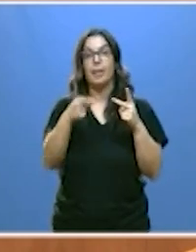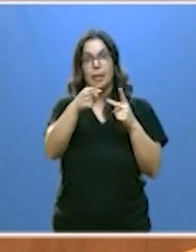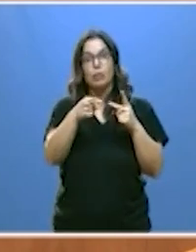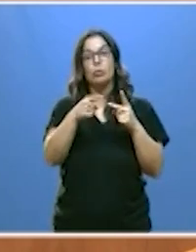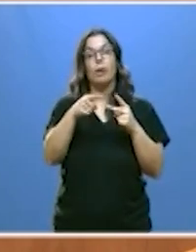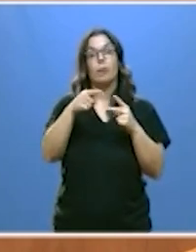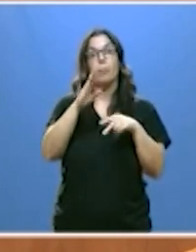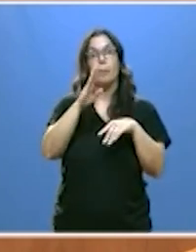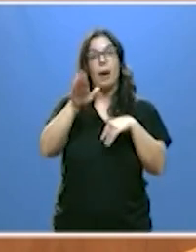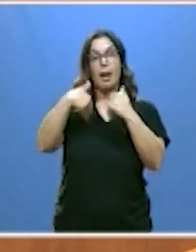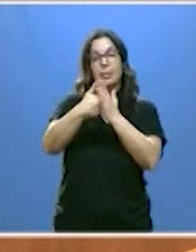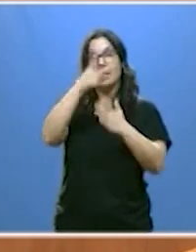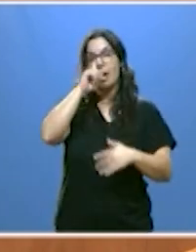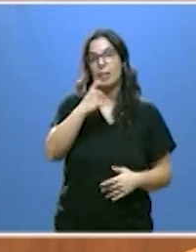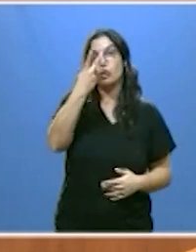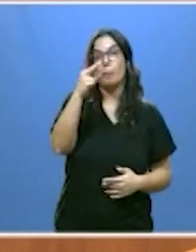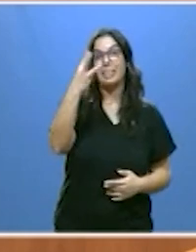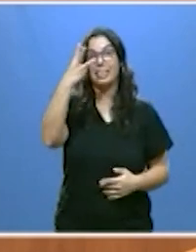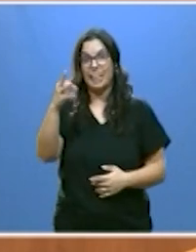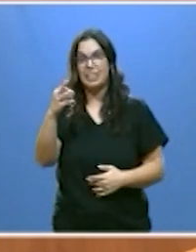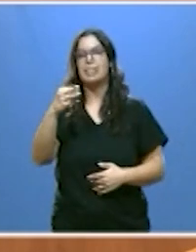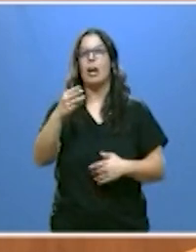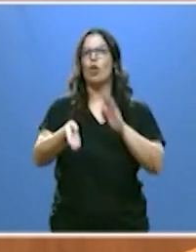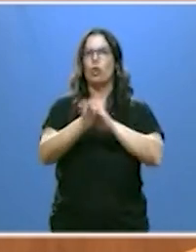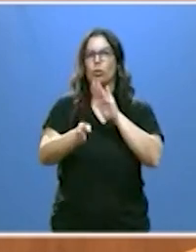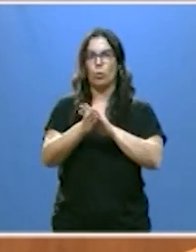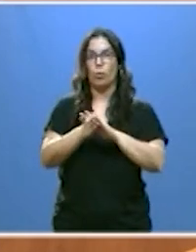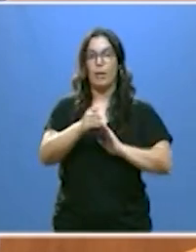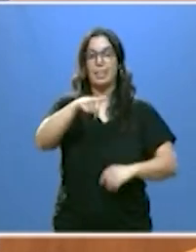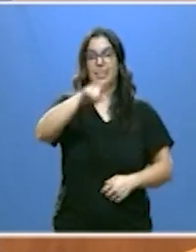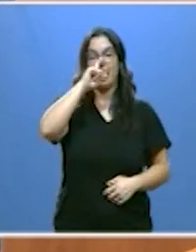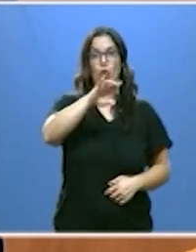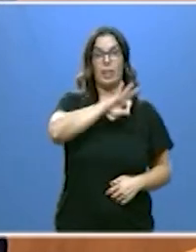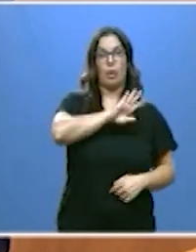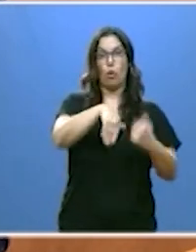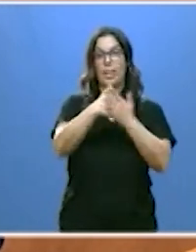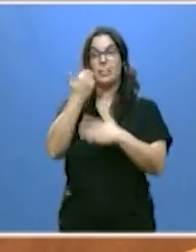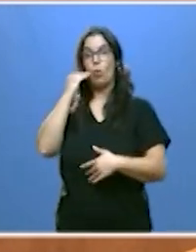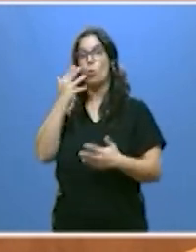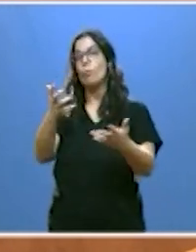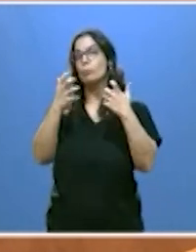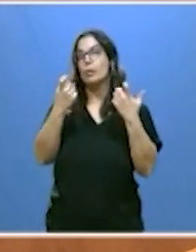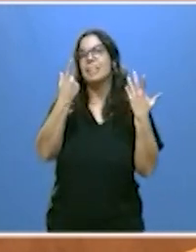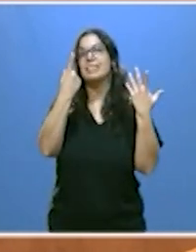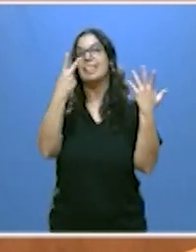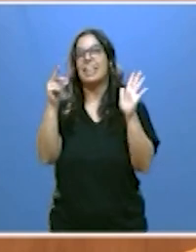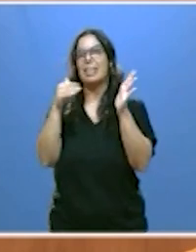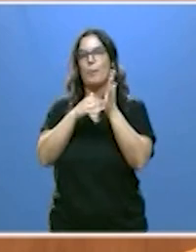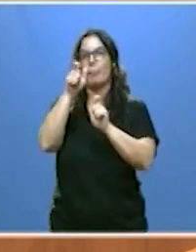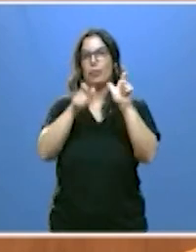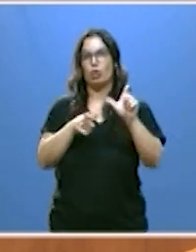ampliaremos hasta el año 2030 de enero a julio de este año se beneficiaron 70.000 viajeros